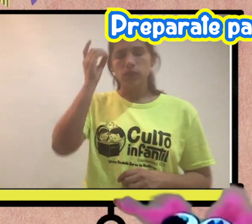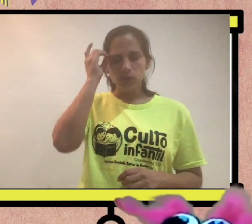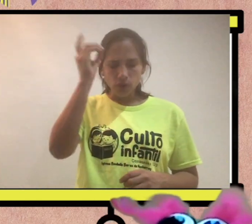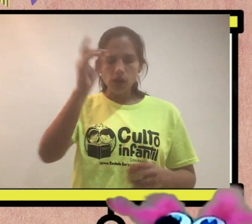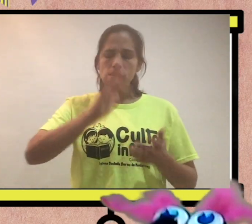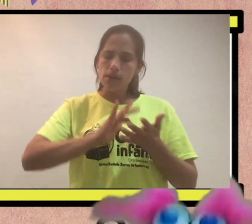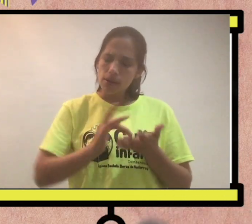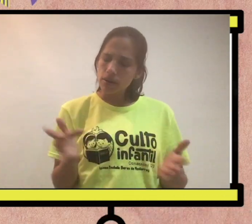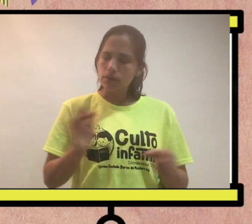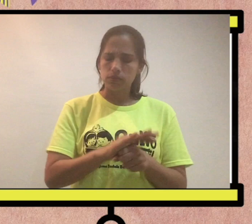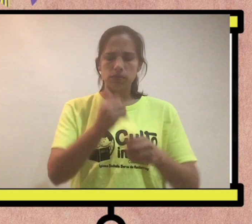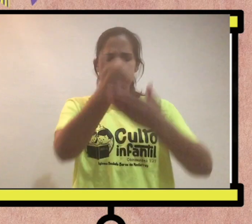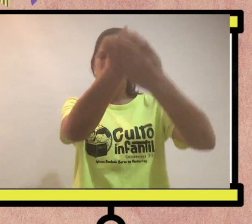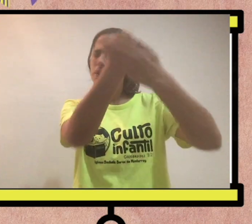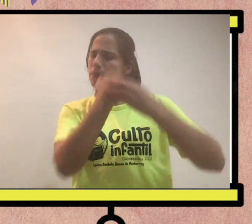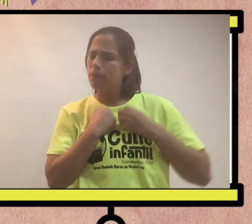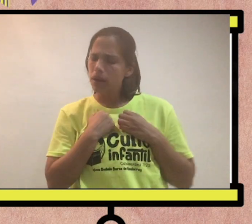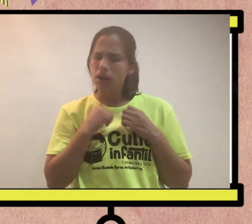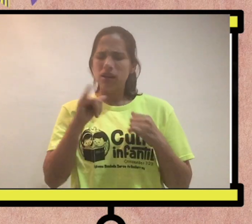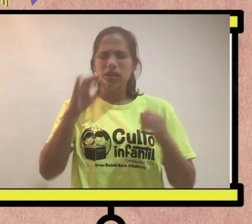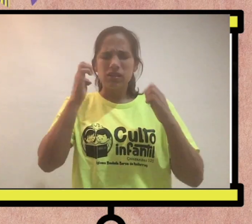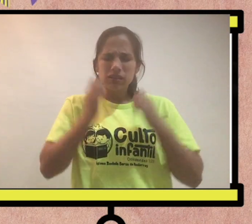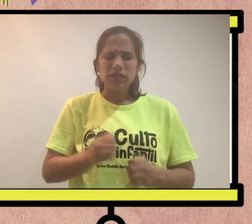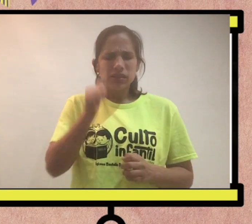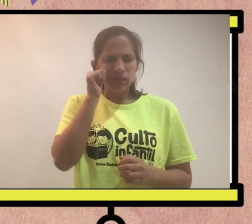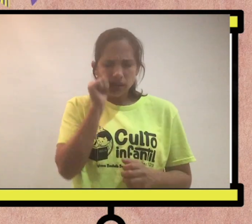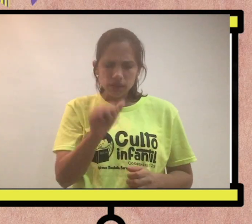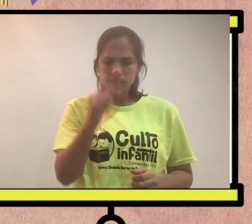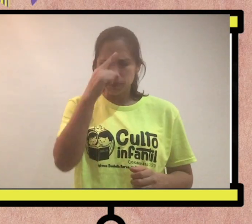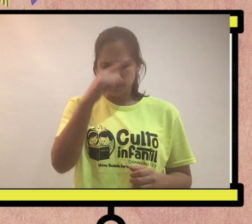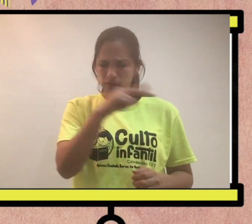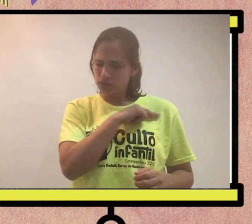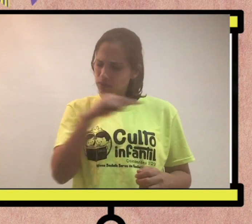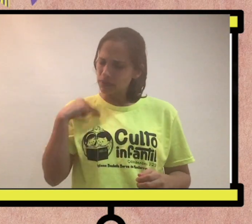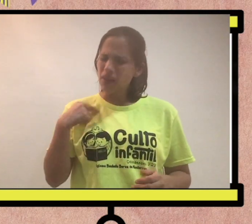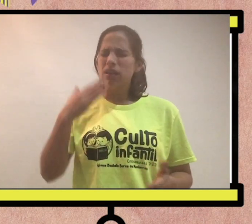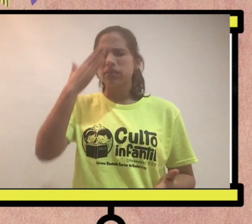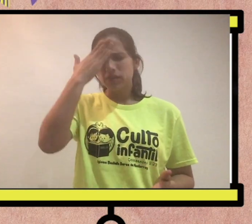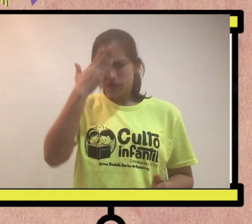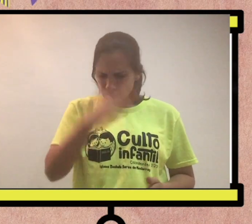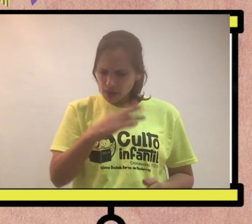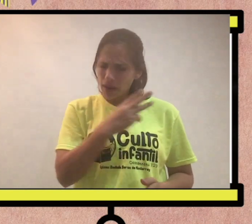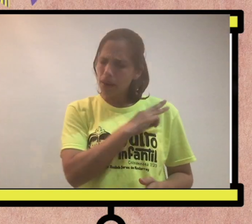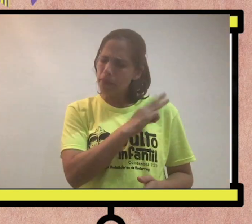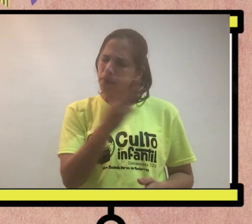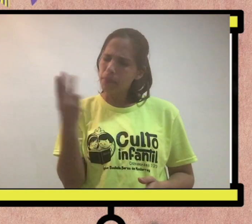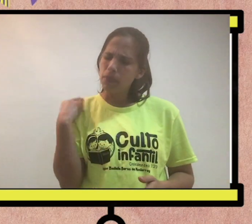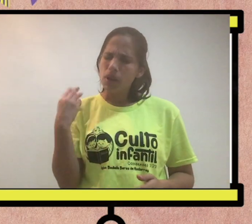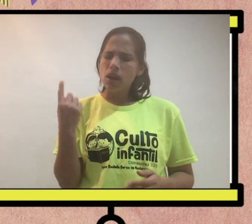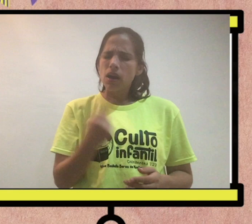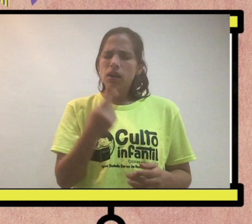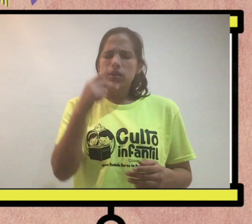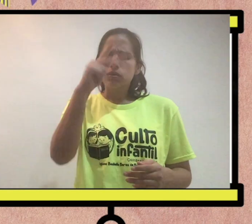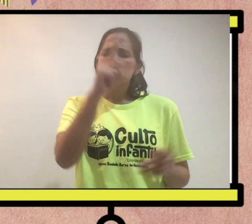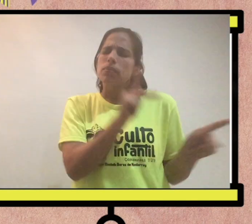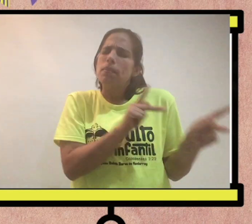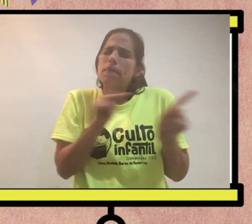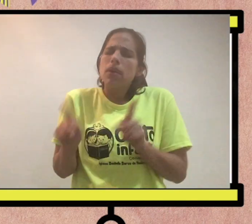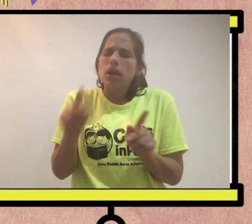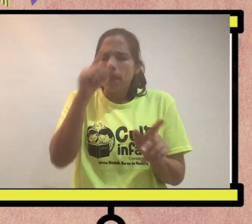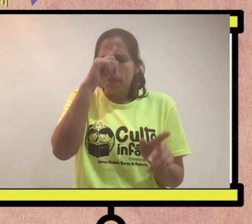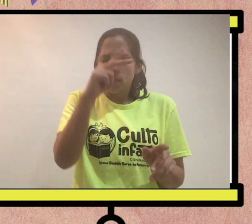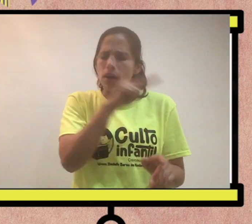Dios, gracias por amarnos y estar siempre para nosotros. Sabemos que tus